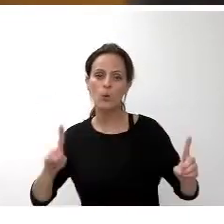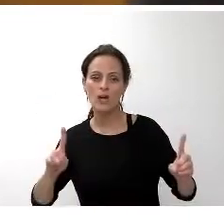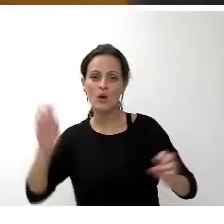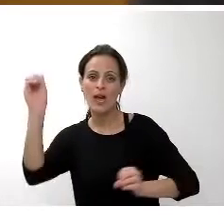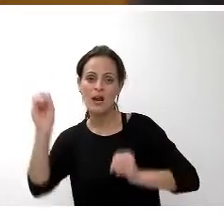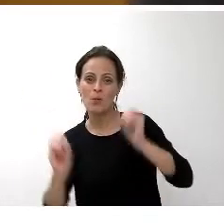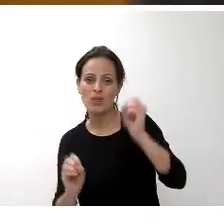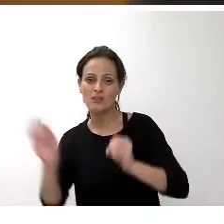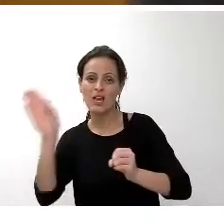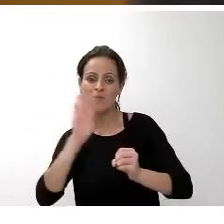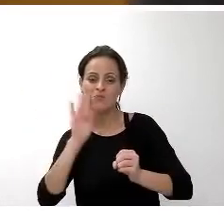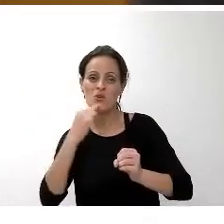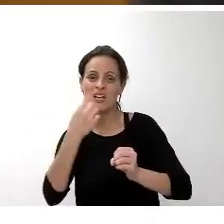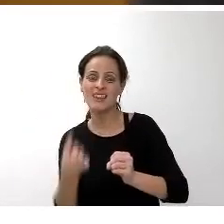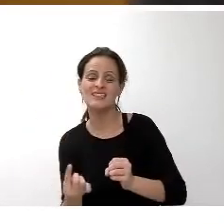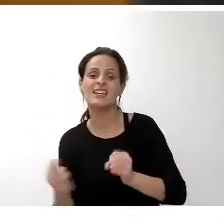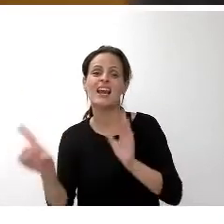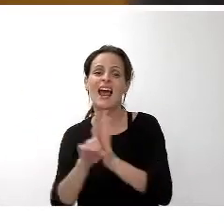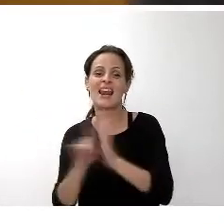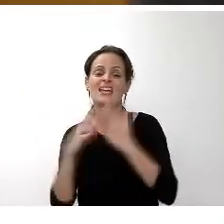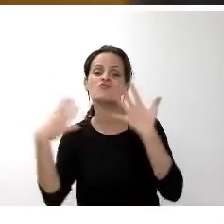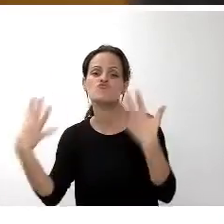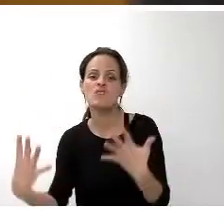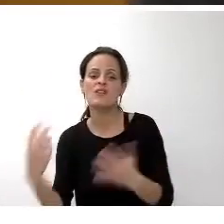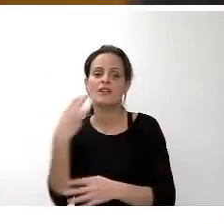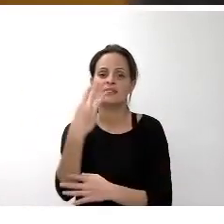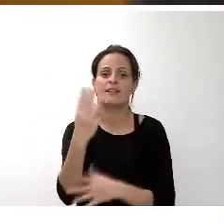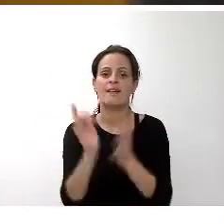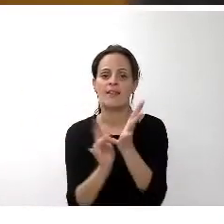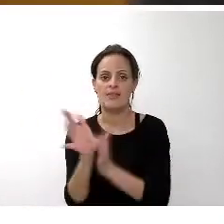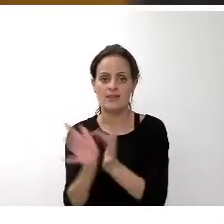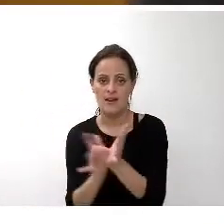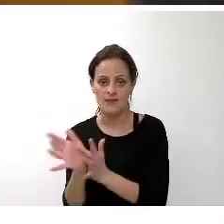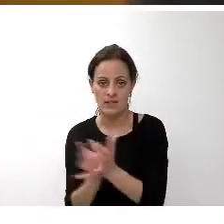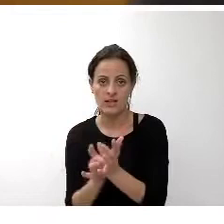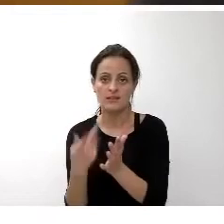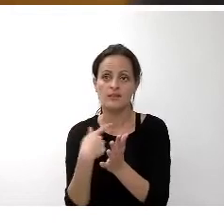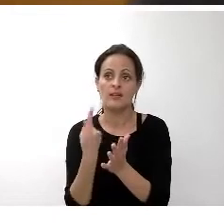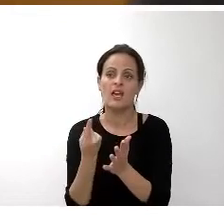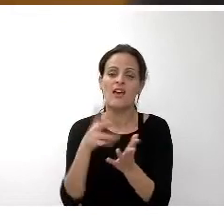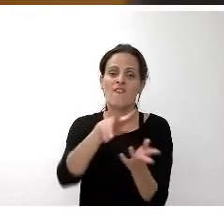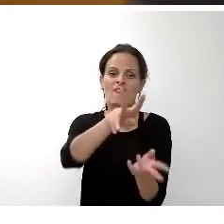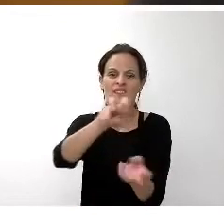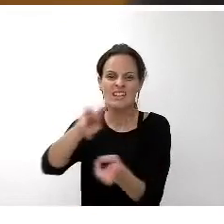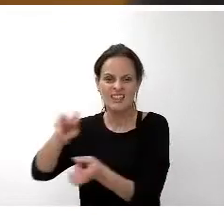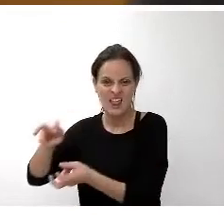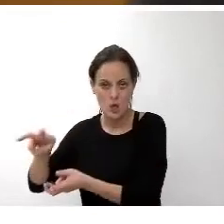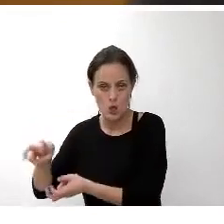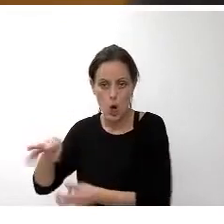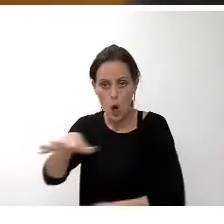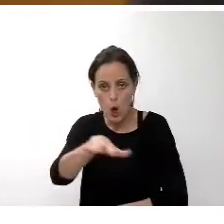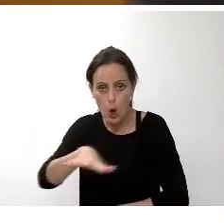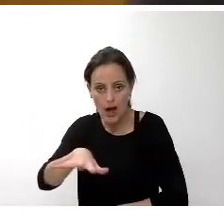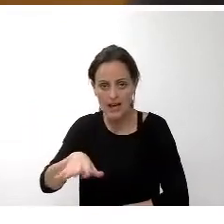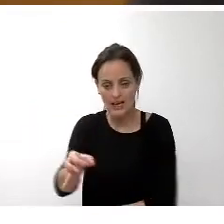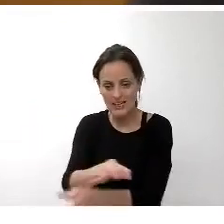9-2003, de 3 de abril, de medidas tributarias y de financiación de las haciendas locales, territoriales canarias, que se vio alterado